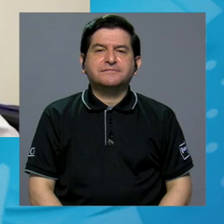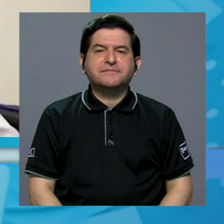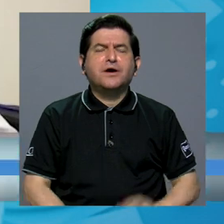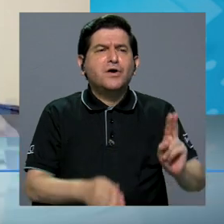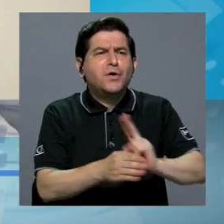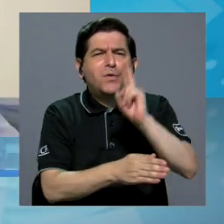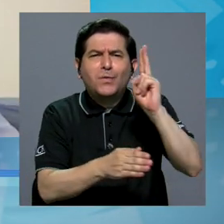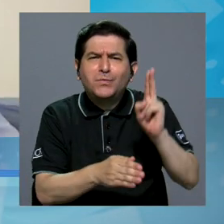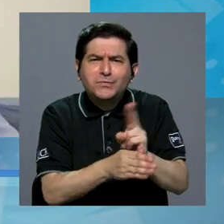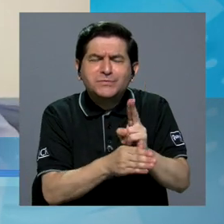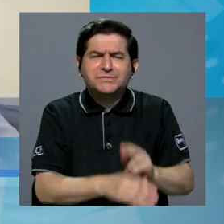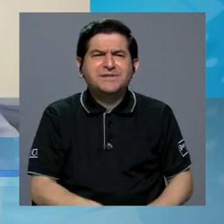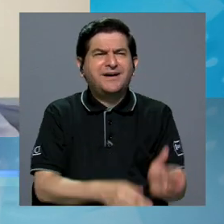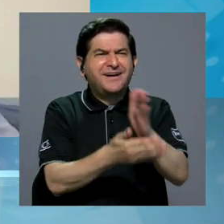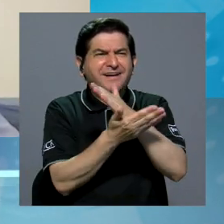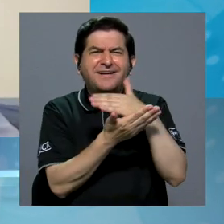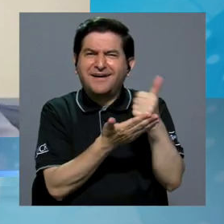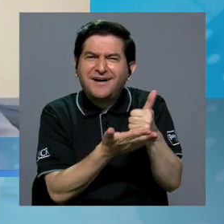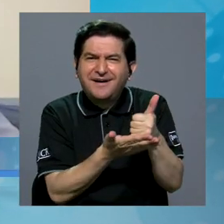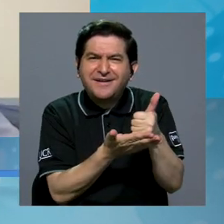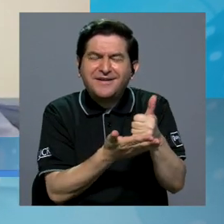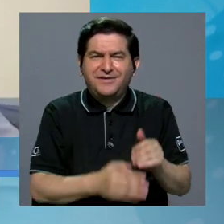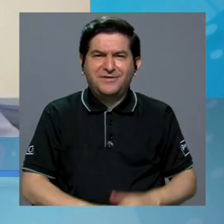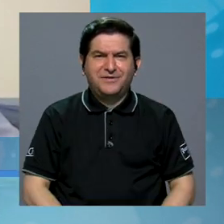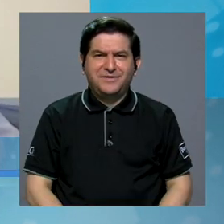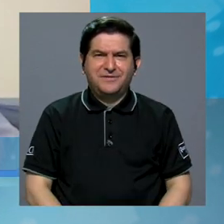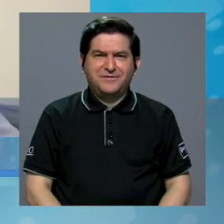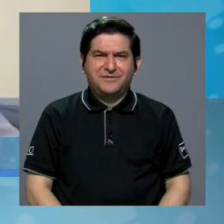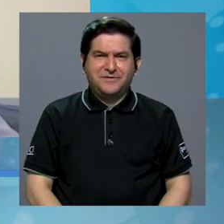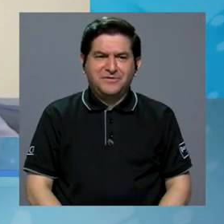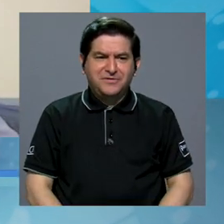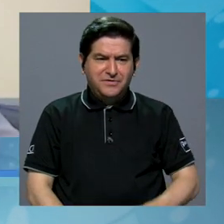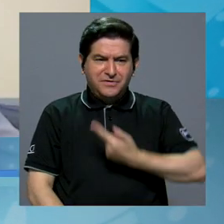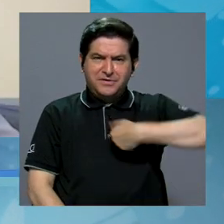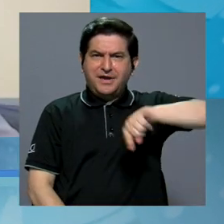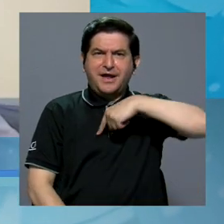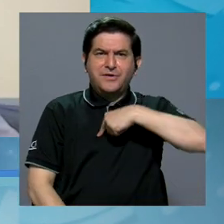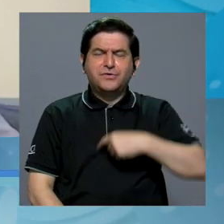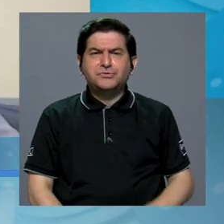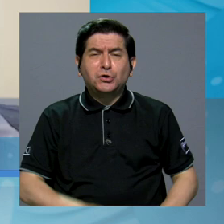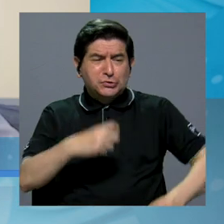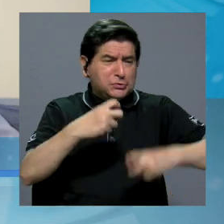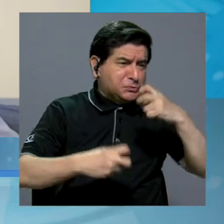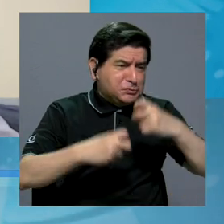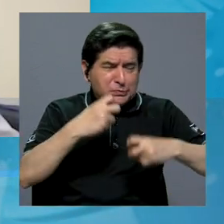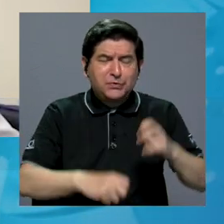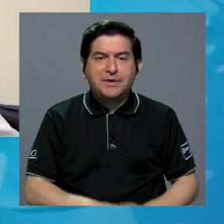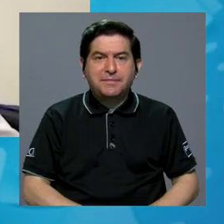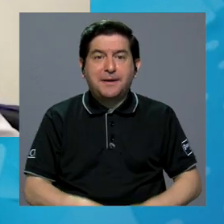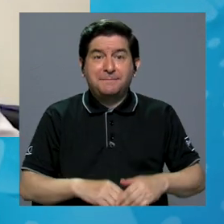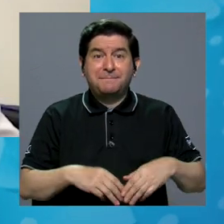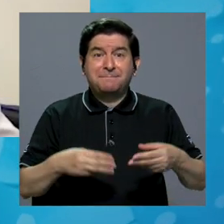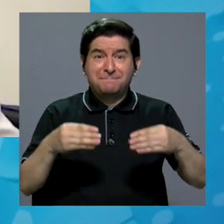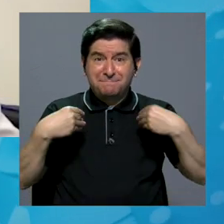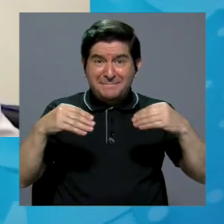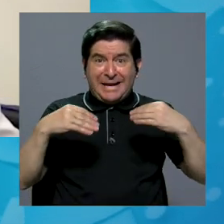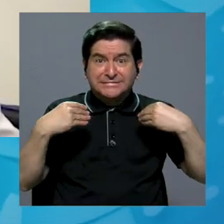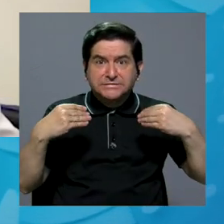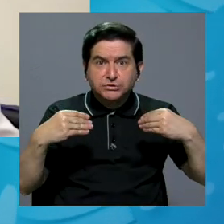utilizando algo que nos provoca muchos problemas como es el plástico. ¿Verdad?